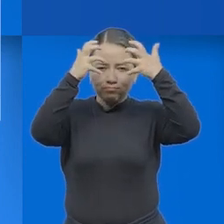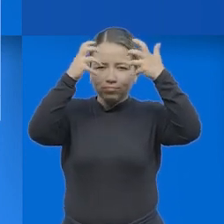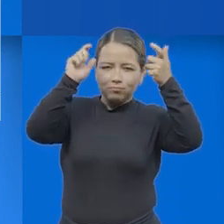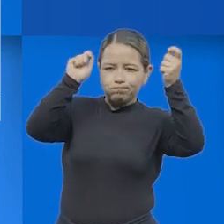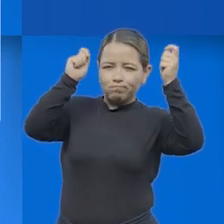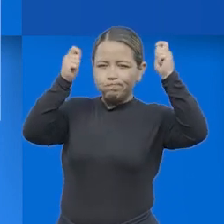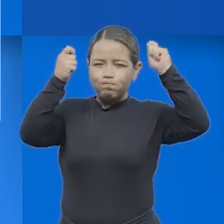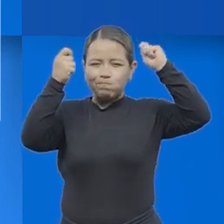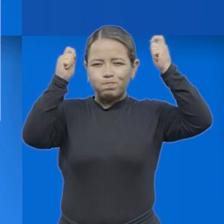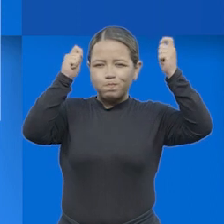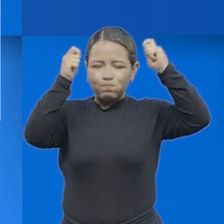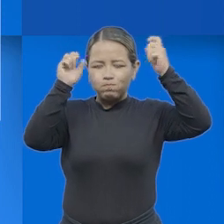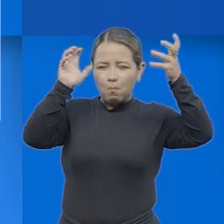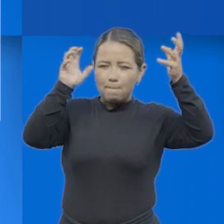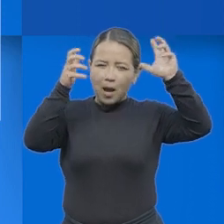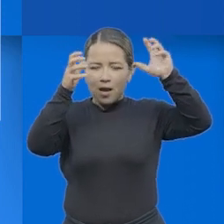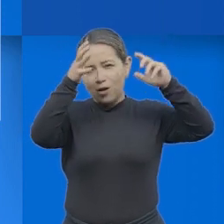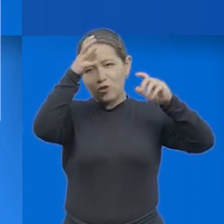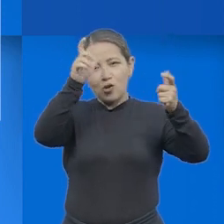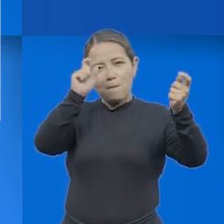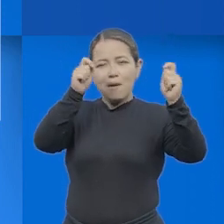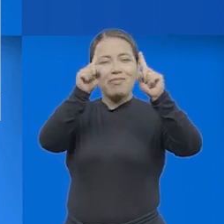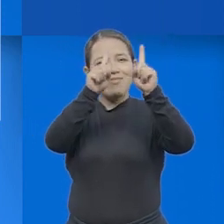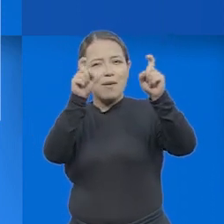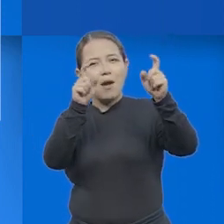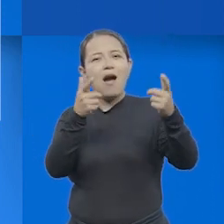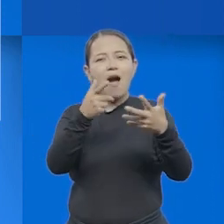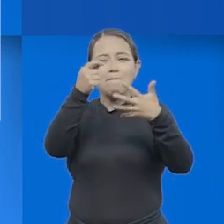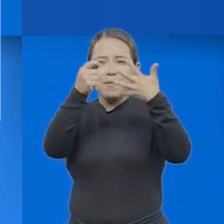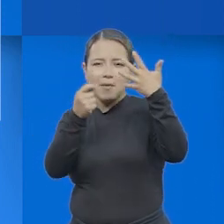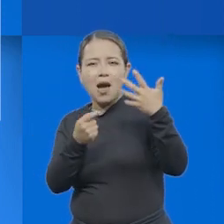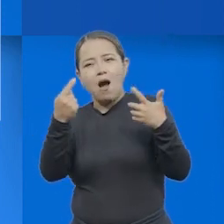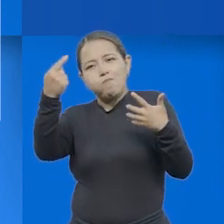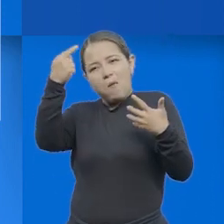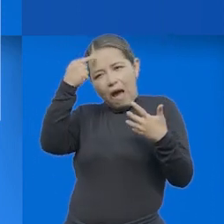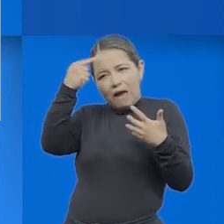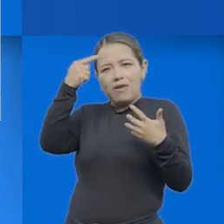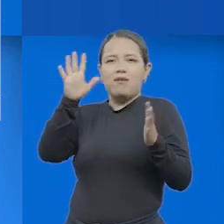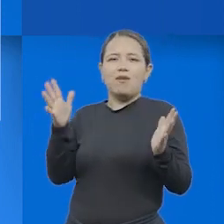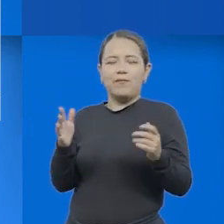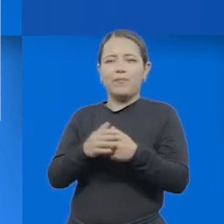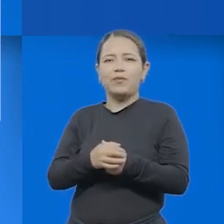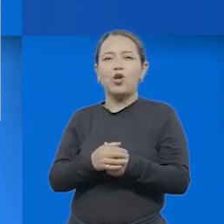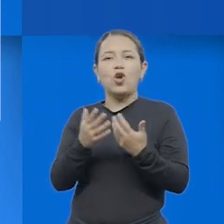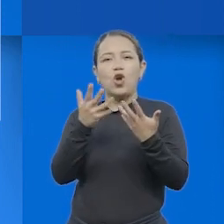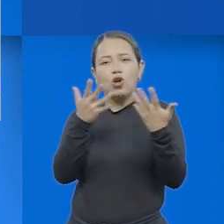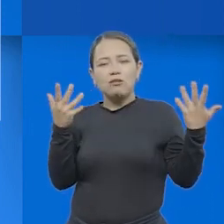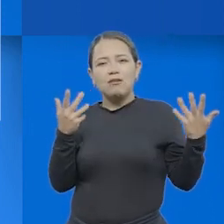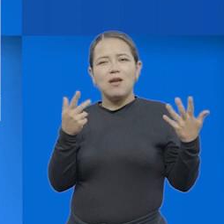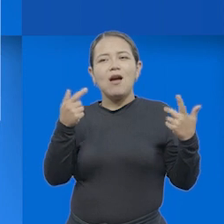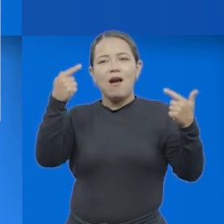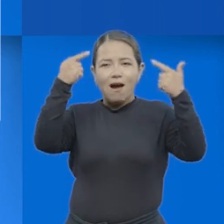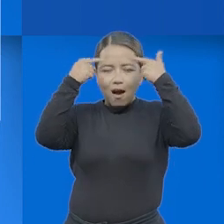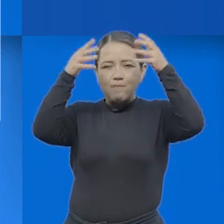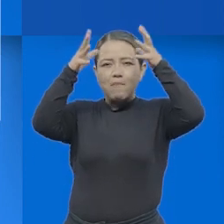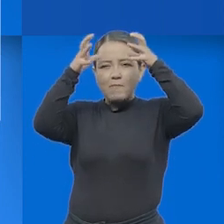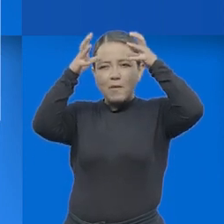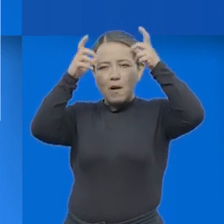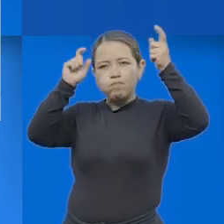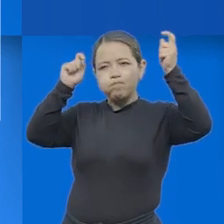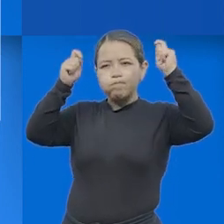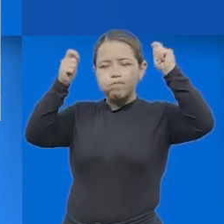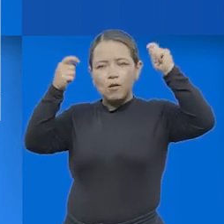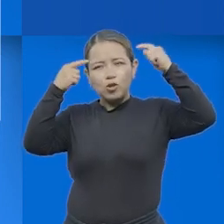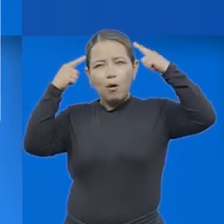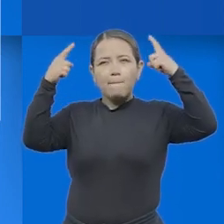del tema, elementos que se recrean en el tema, elementos estructurales básicos del género, es lo que sucede en nuestra